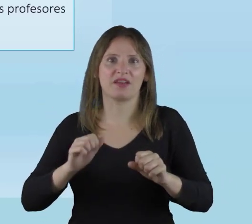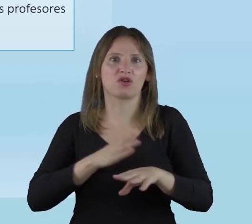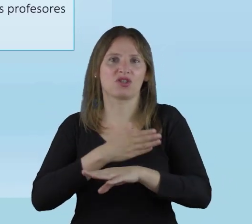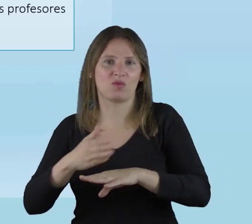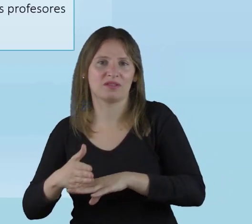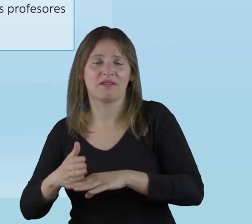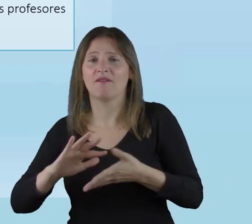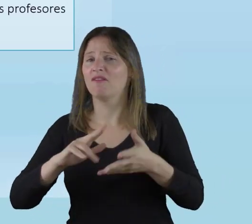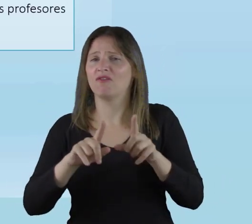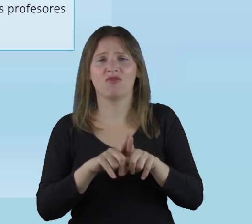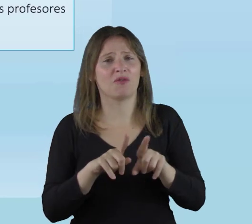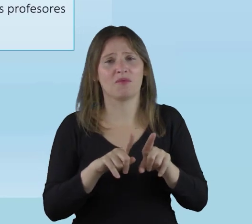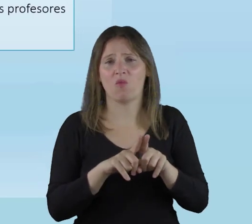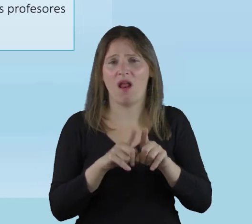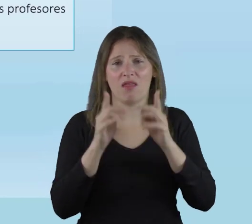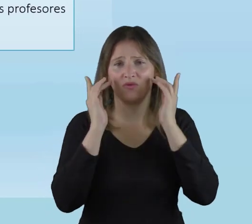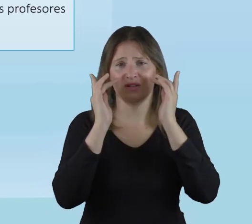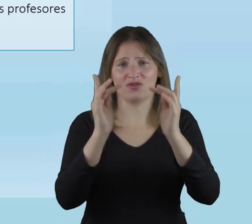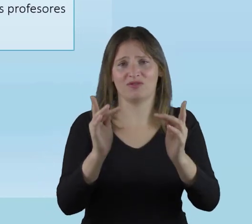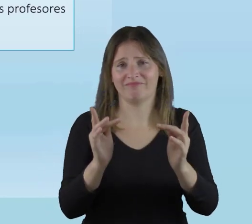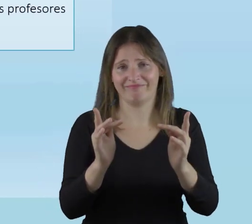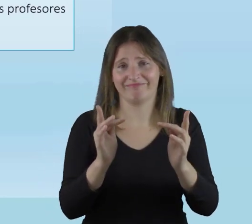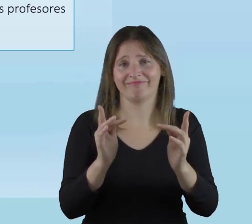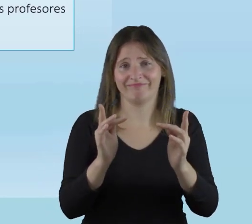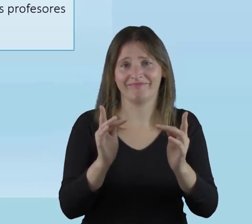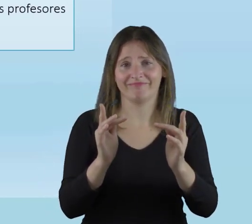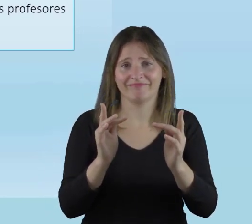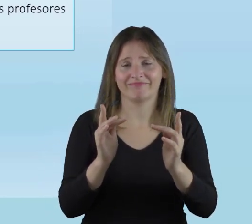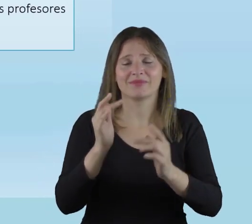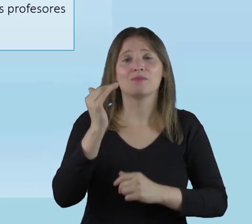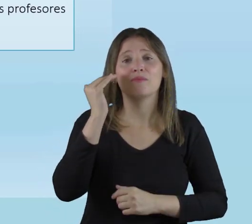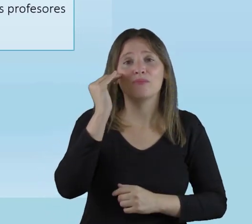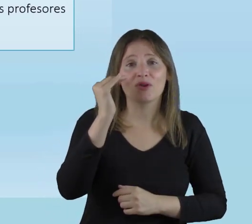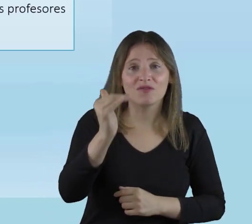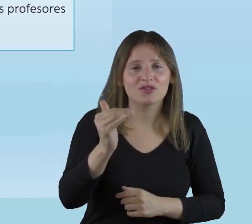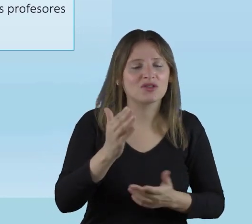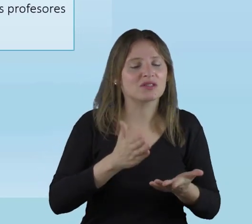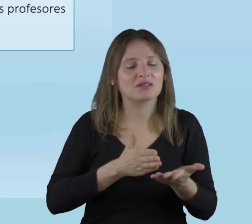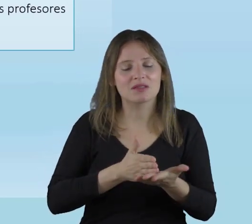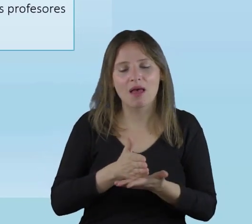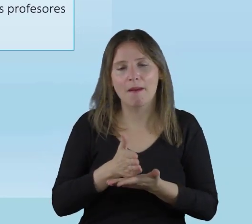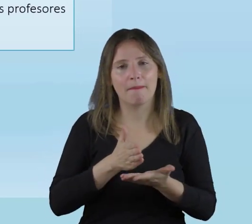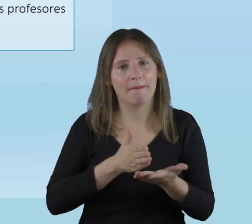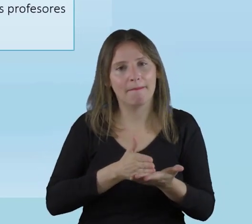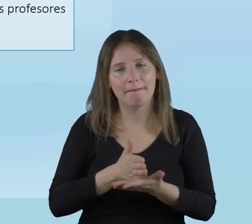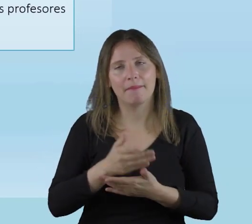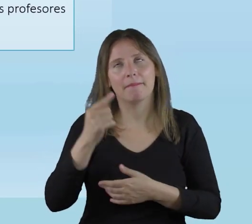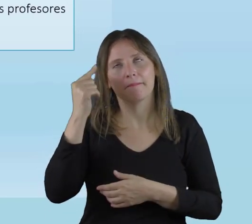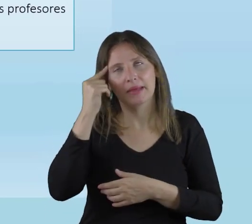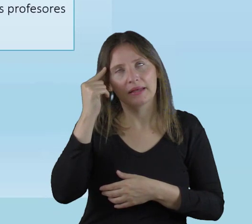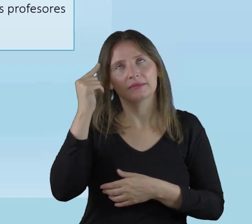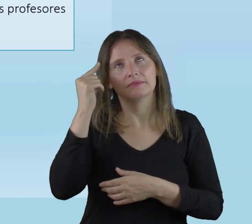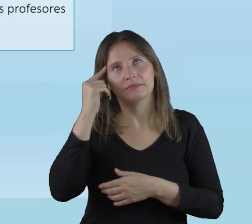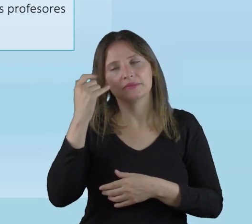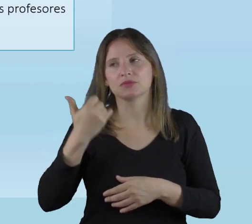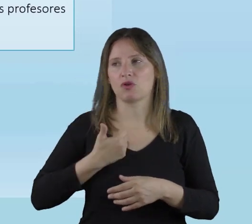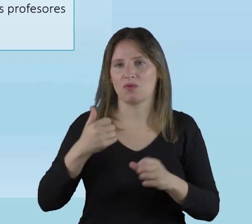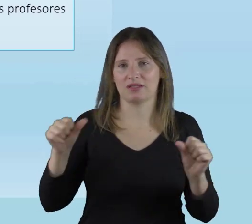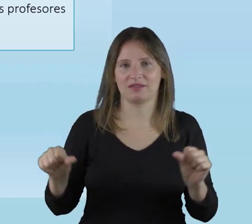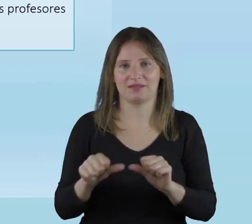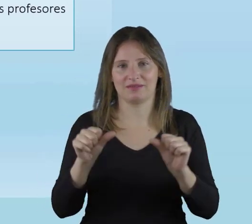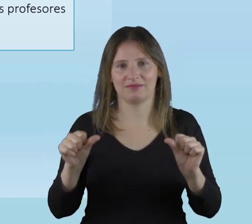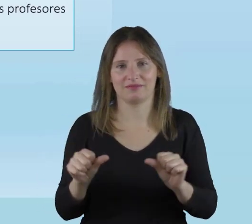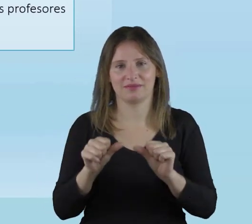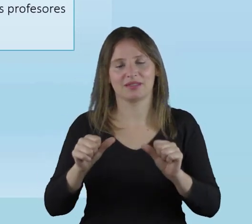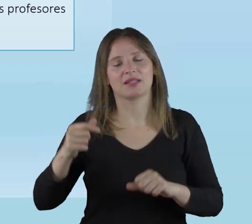organismo, pues puede tener alguna reacción. Lo mismo pasa en educación. En educación nosotros tenemos que siempre